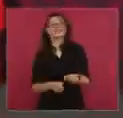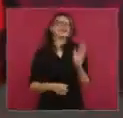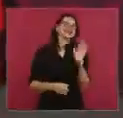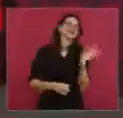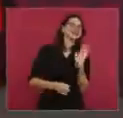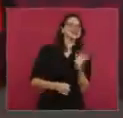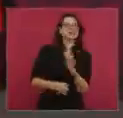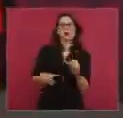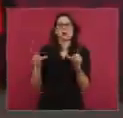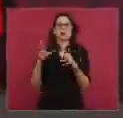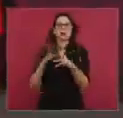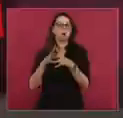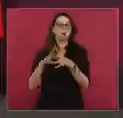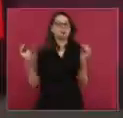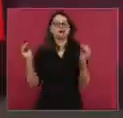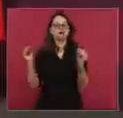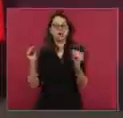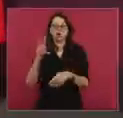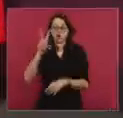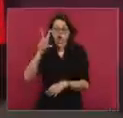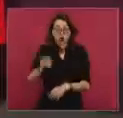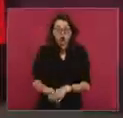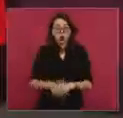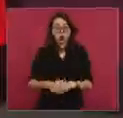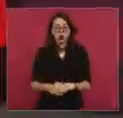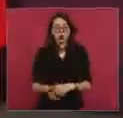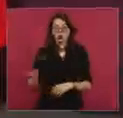finales de este año,